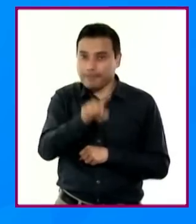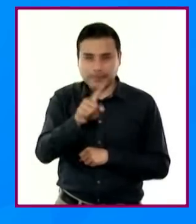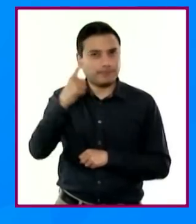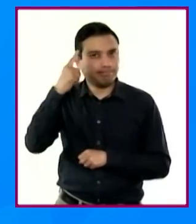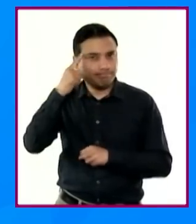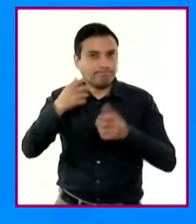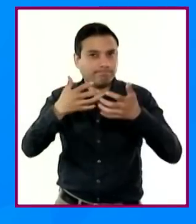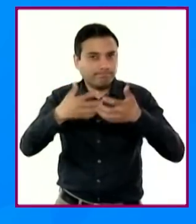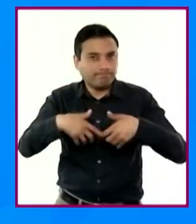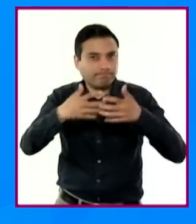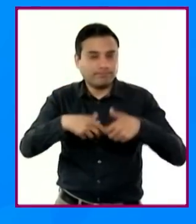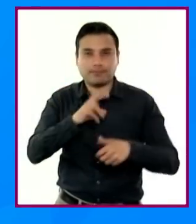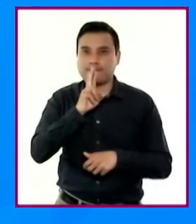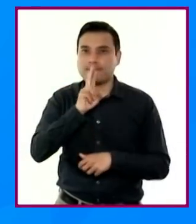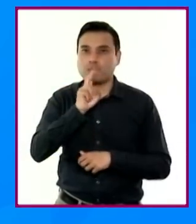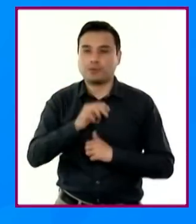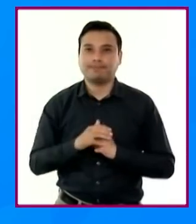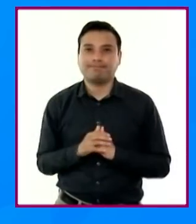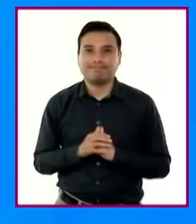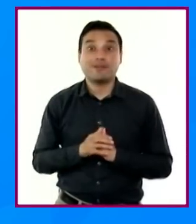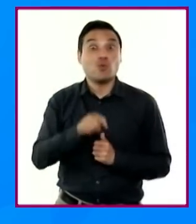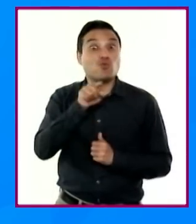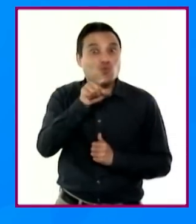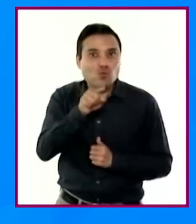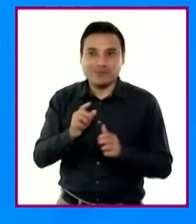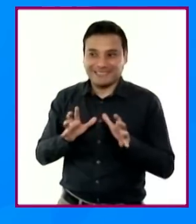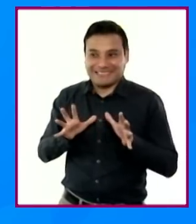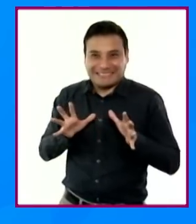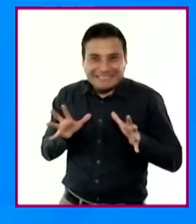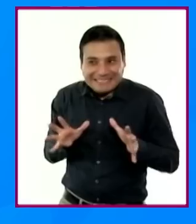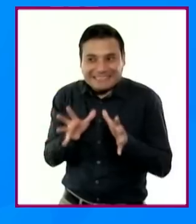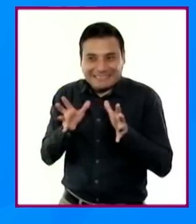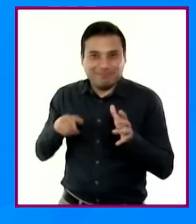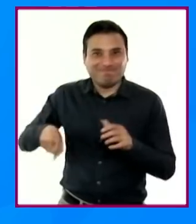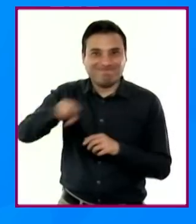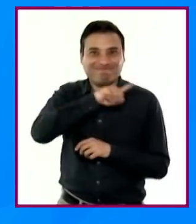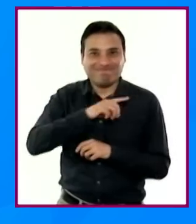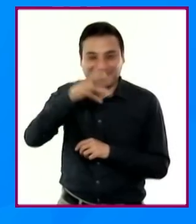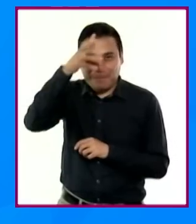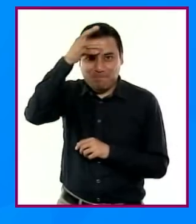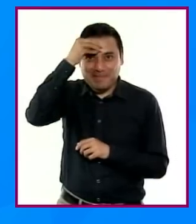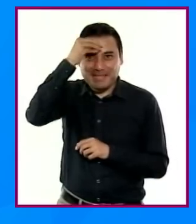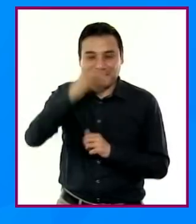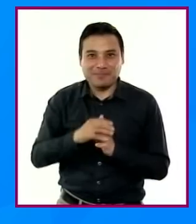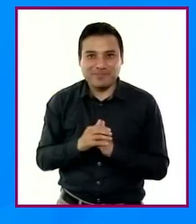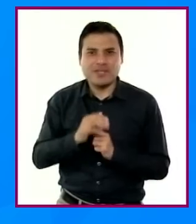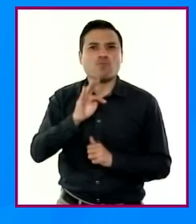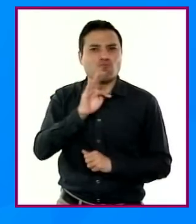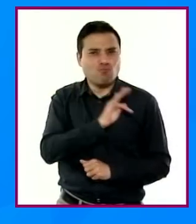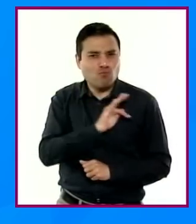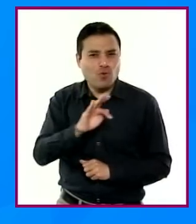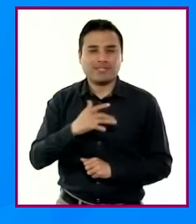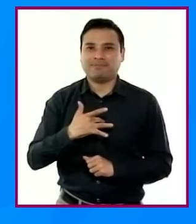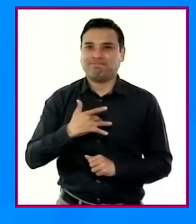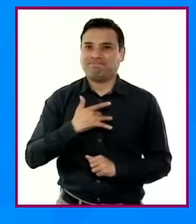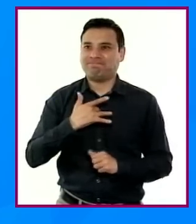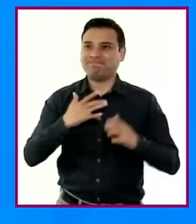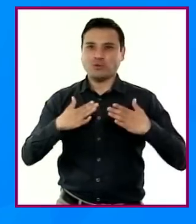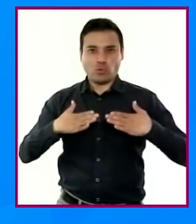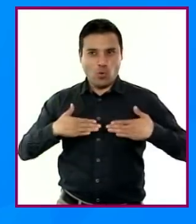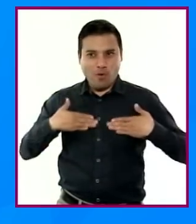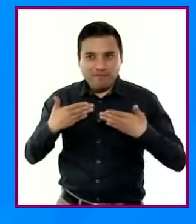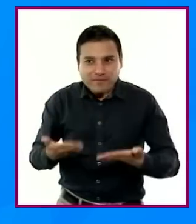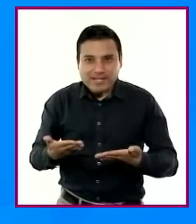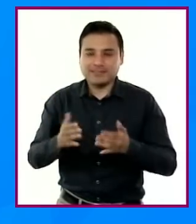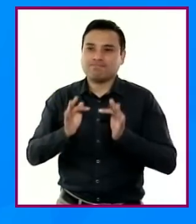Así, les invitamos a promover ambientes de aprendizaje en los que se genere confianza, se respete la